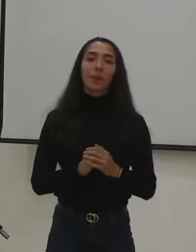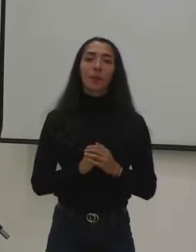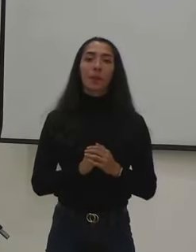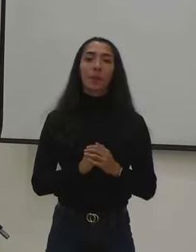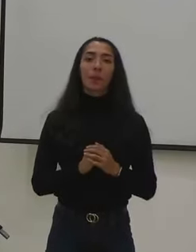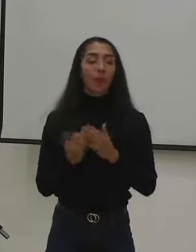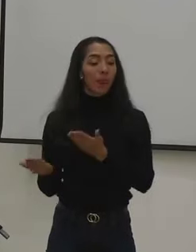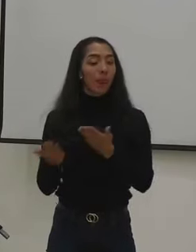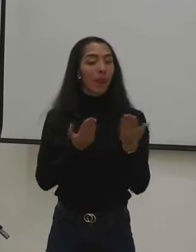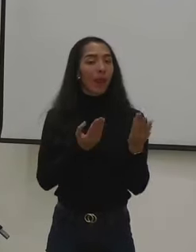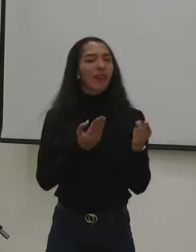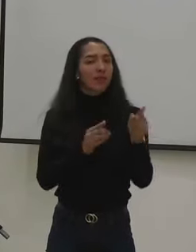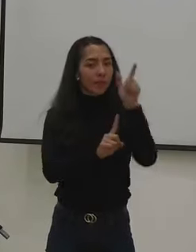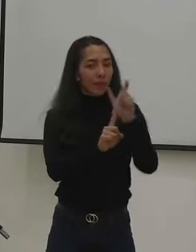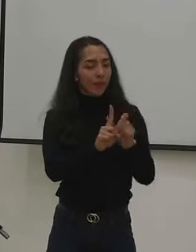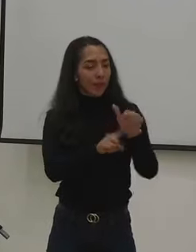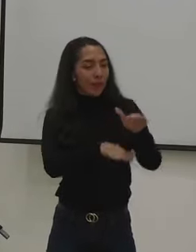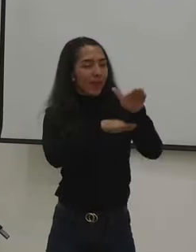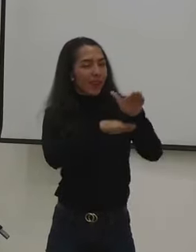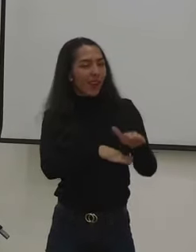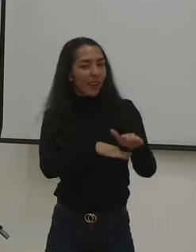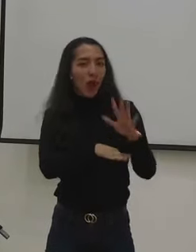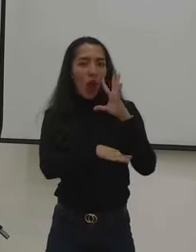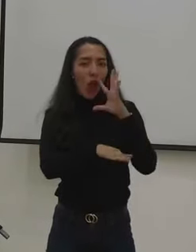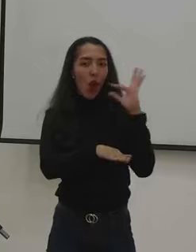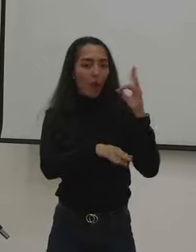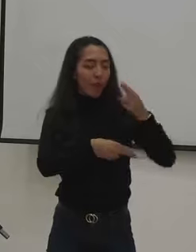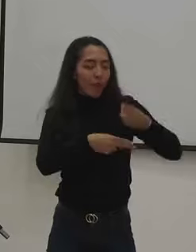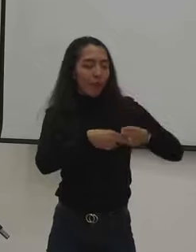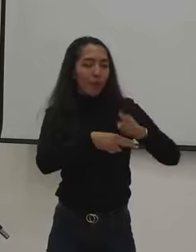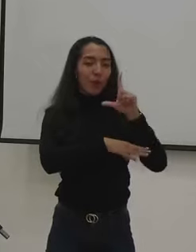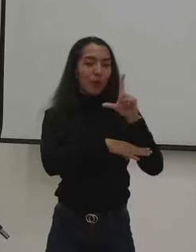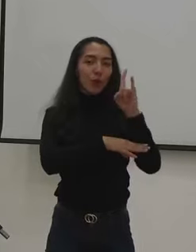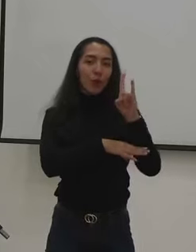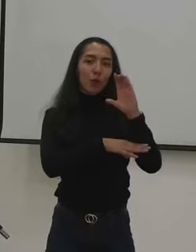Escuchamos ahora al honorable representante, Luciano Grisales.